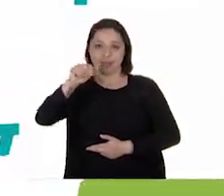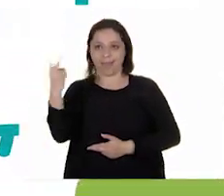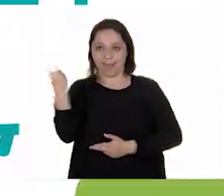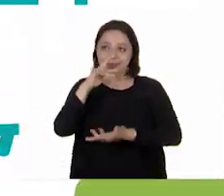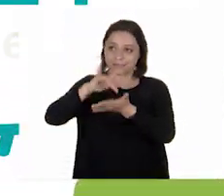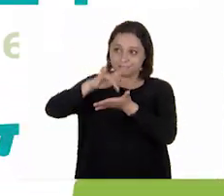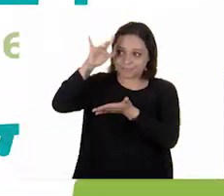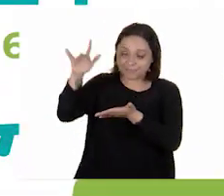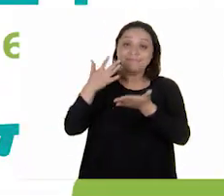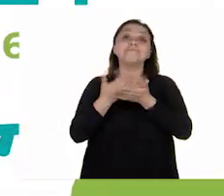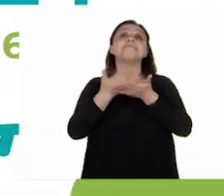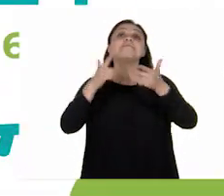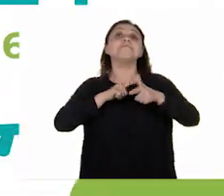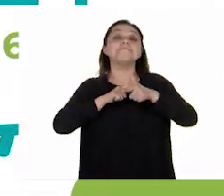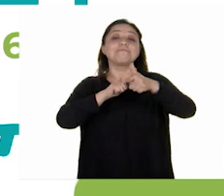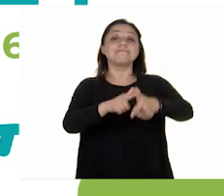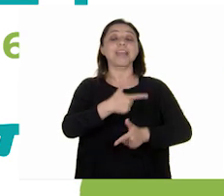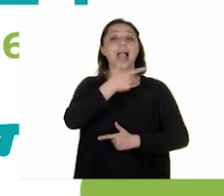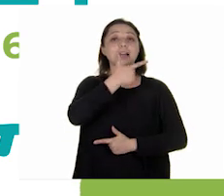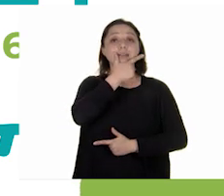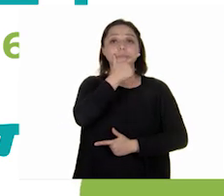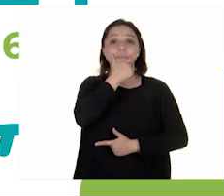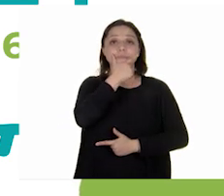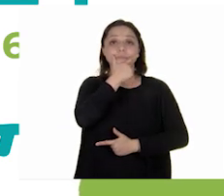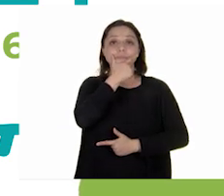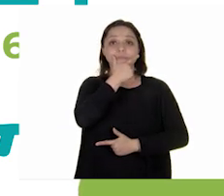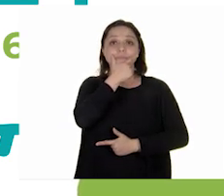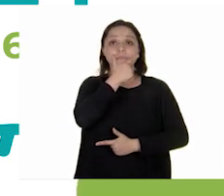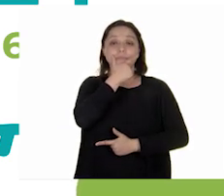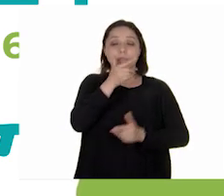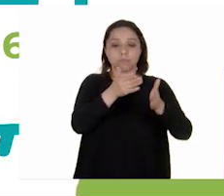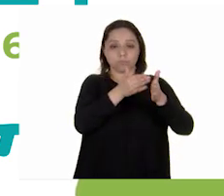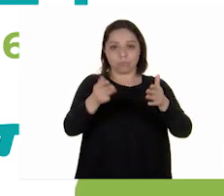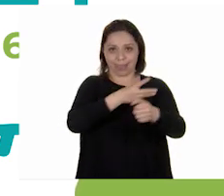continuamos con Inglés, ciclo 3.